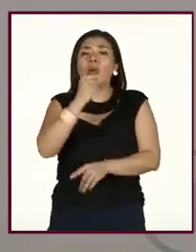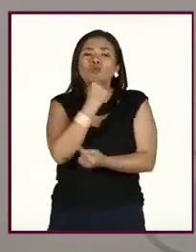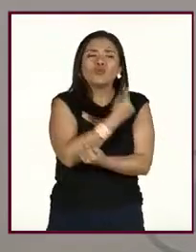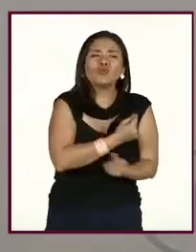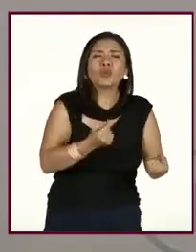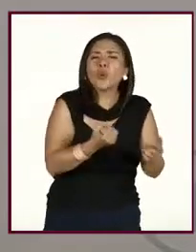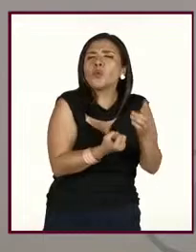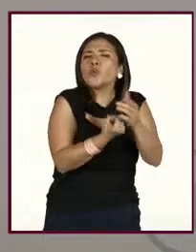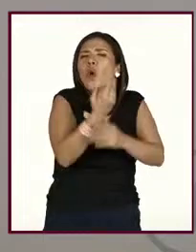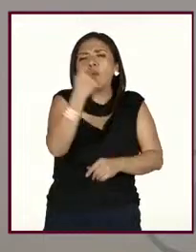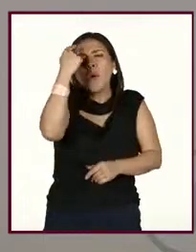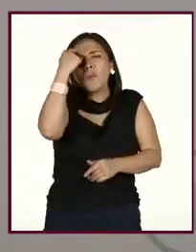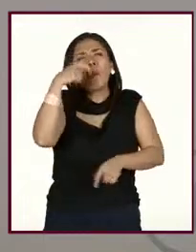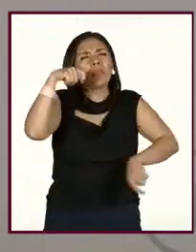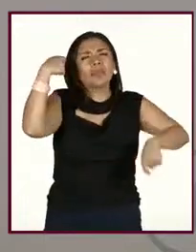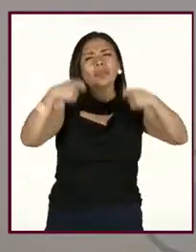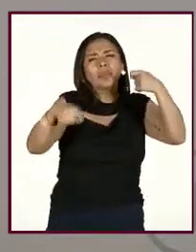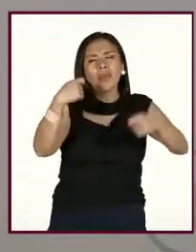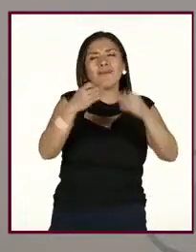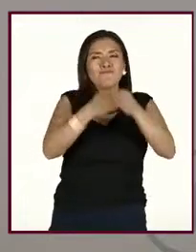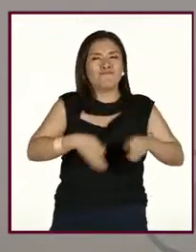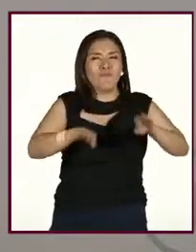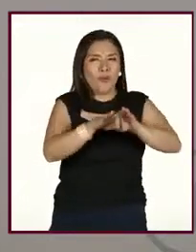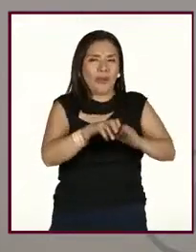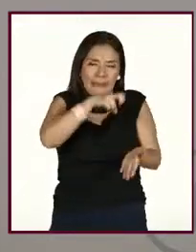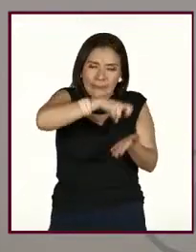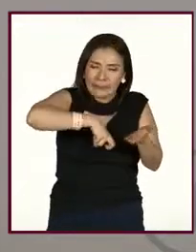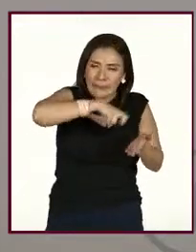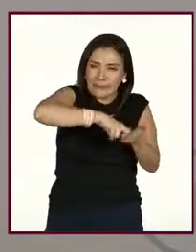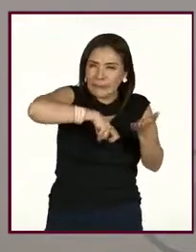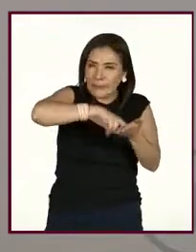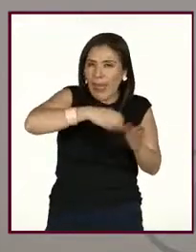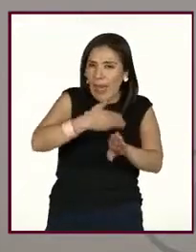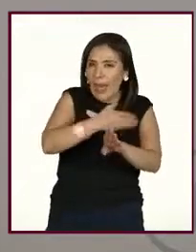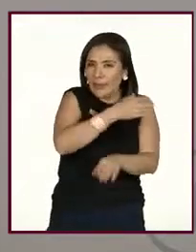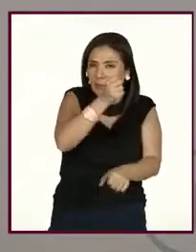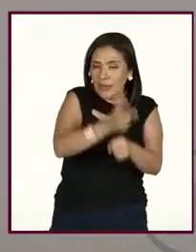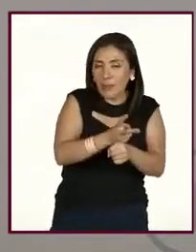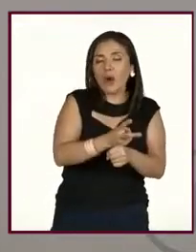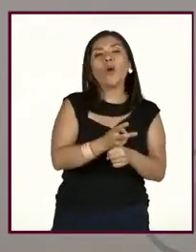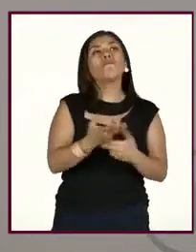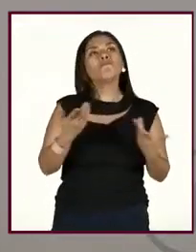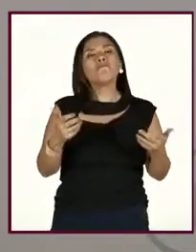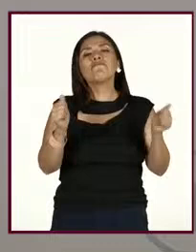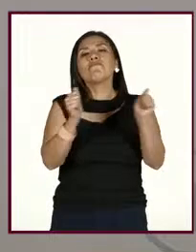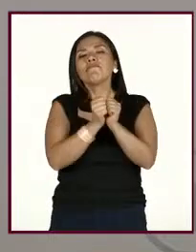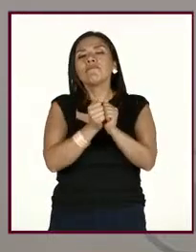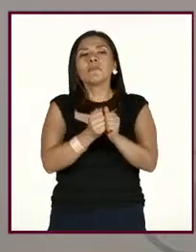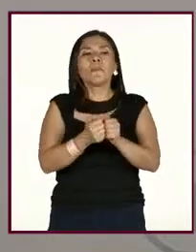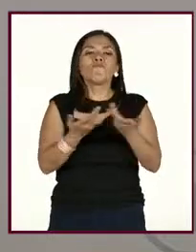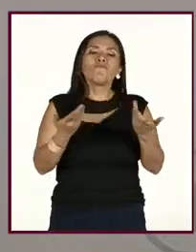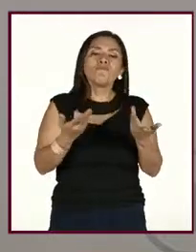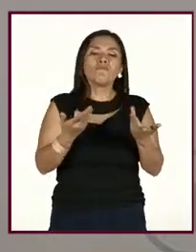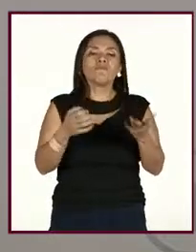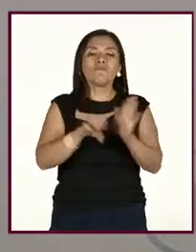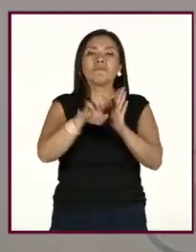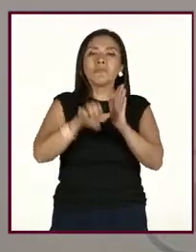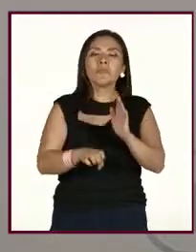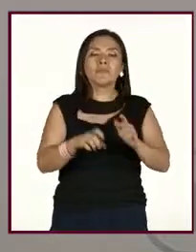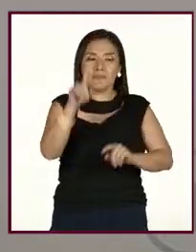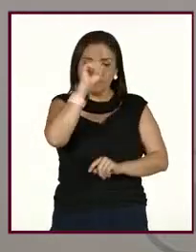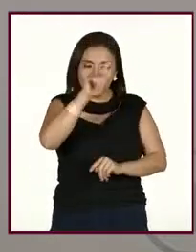niñas es bien importante iniciar esta edad y, pues, iniciar incorporando justamente el